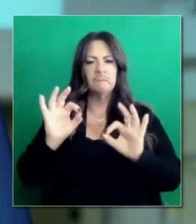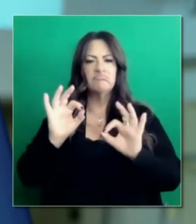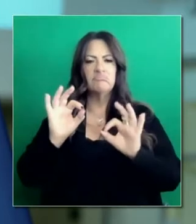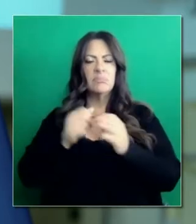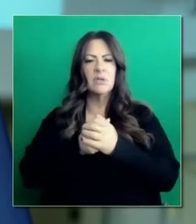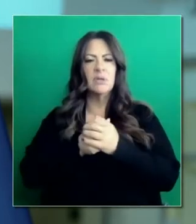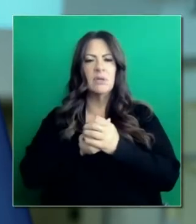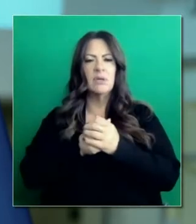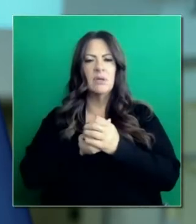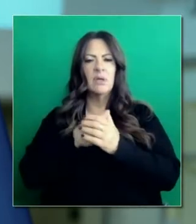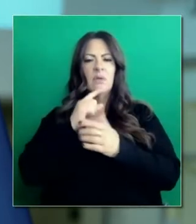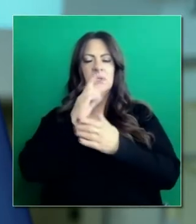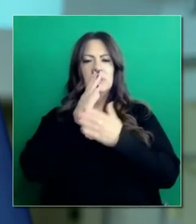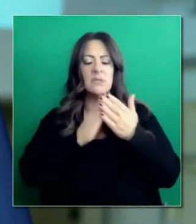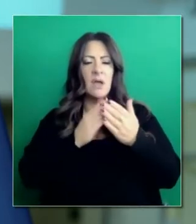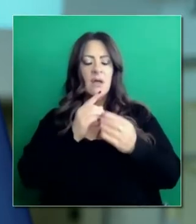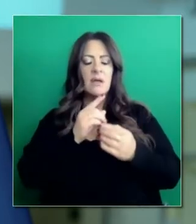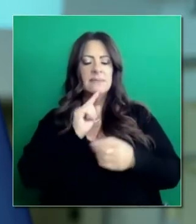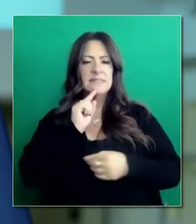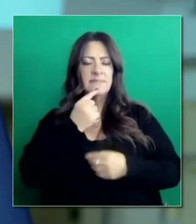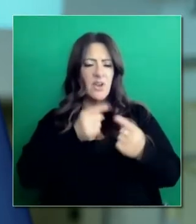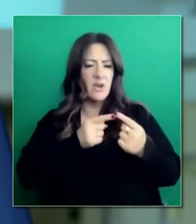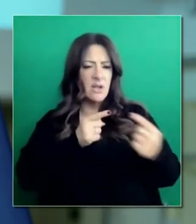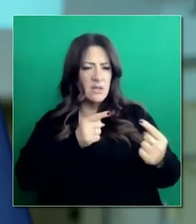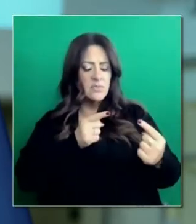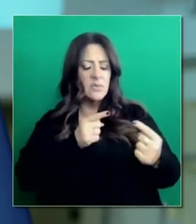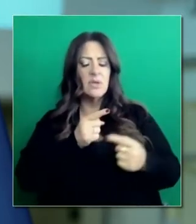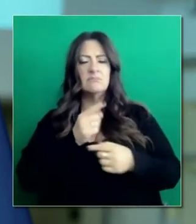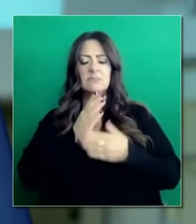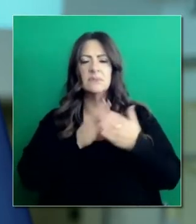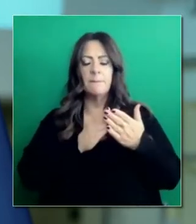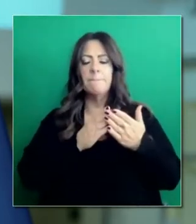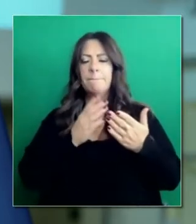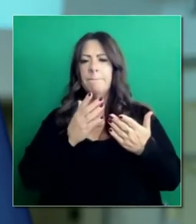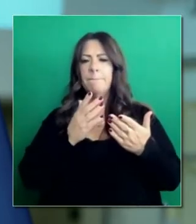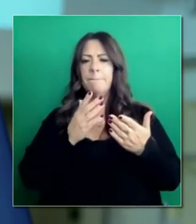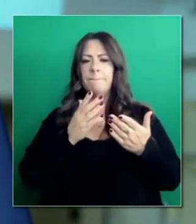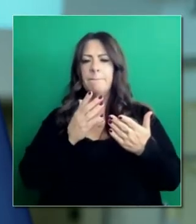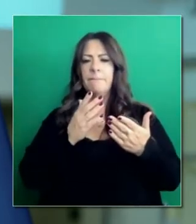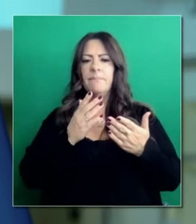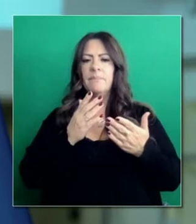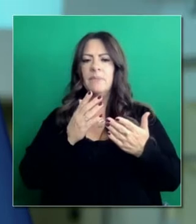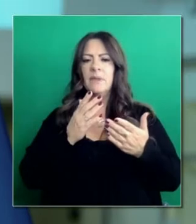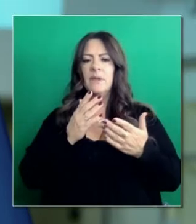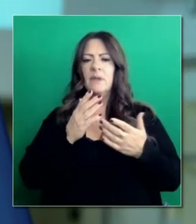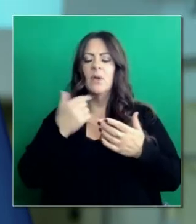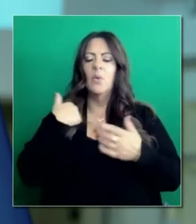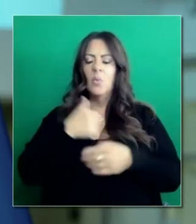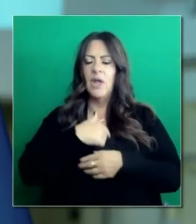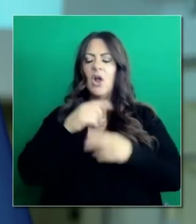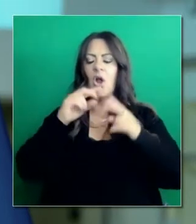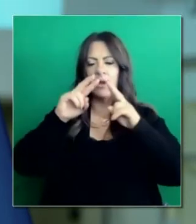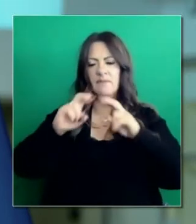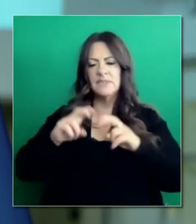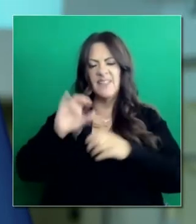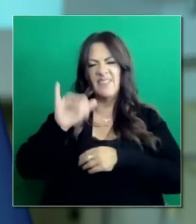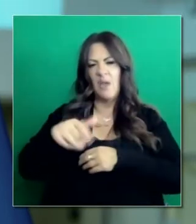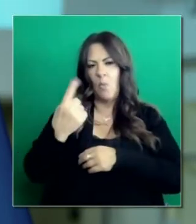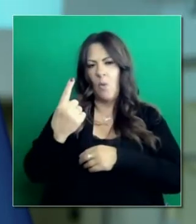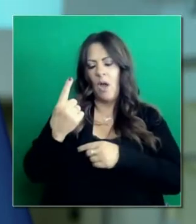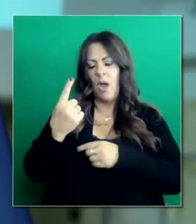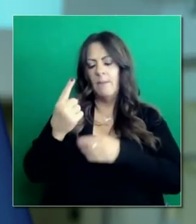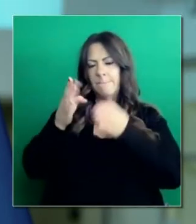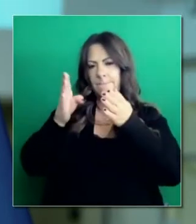con las reacciones y consecuencias relacionadas a la intervención clínica, incluyendo la vacunación. Pero estamos estudiando esto